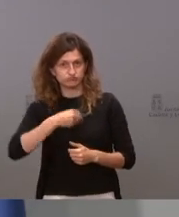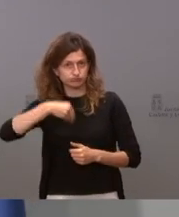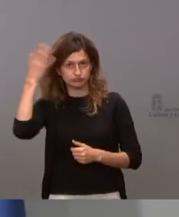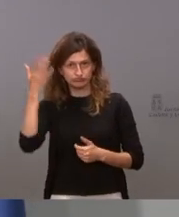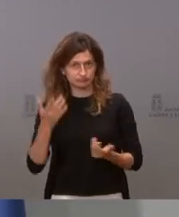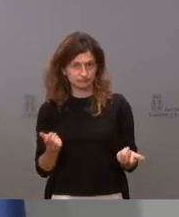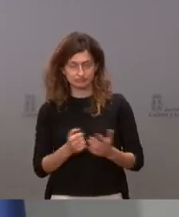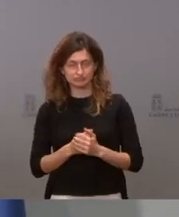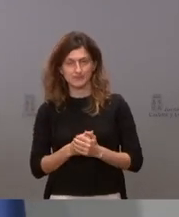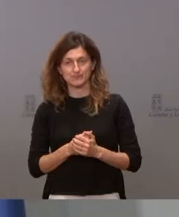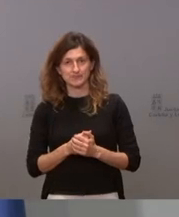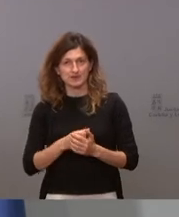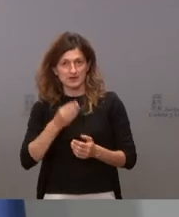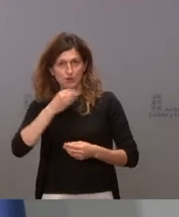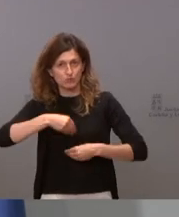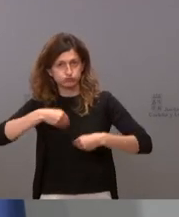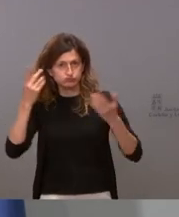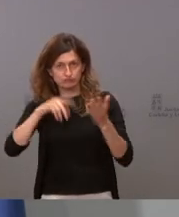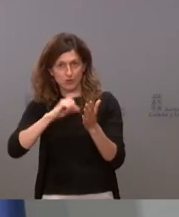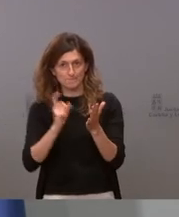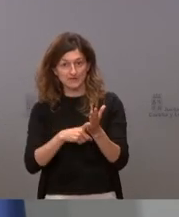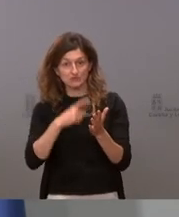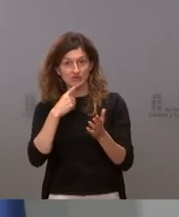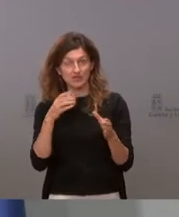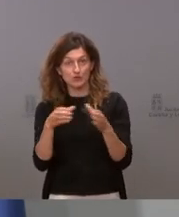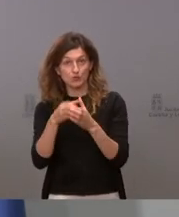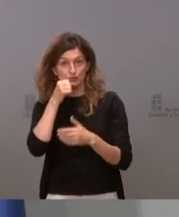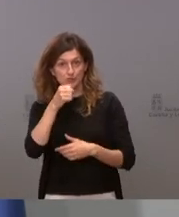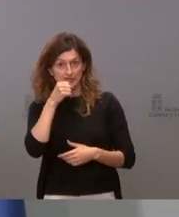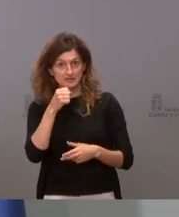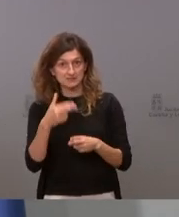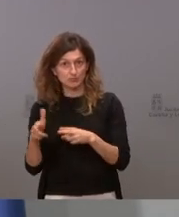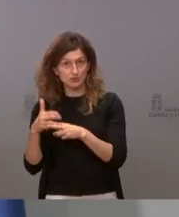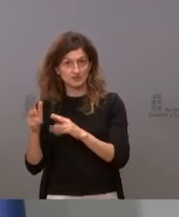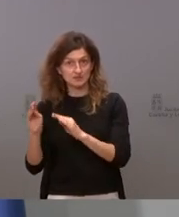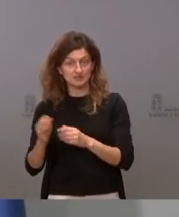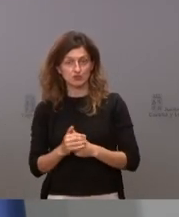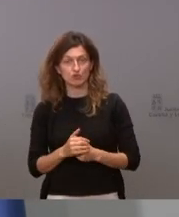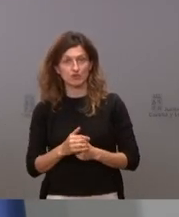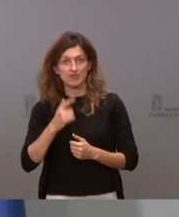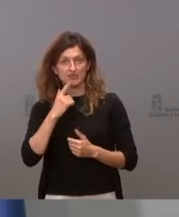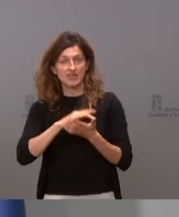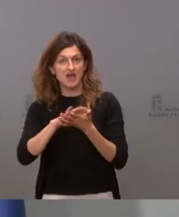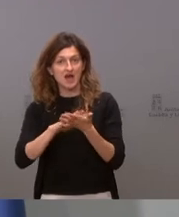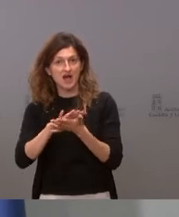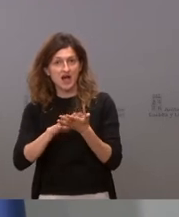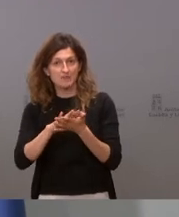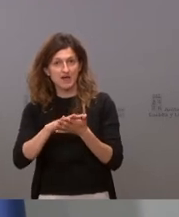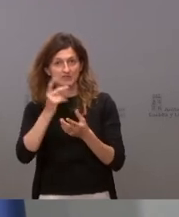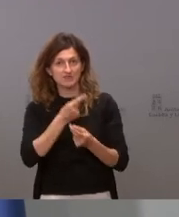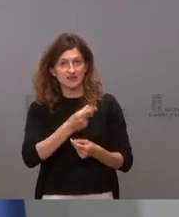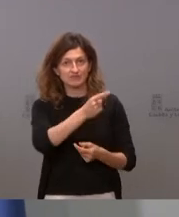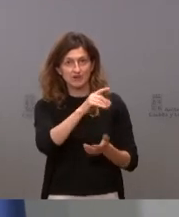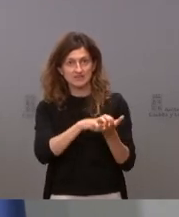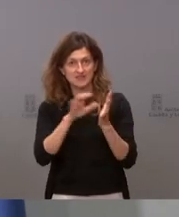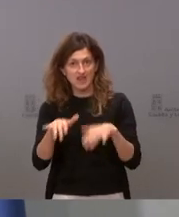pero de la desfachatez más absoluta, que el Partido Socialista nos hable de transfugismo en